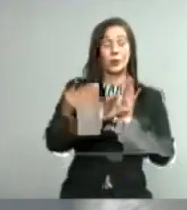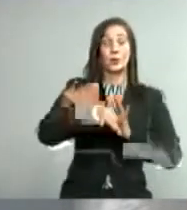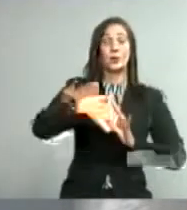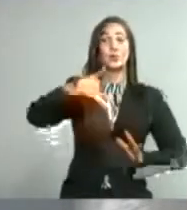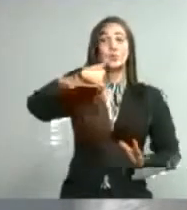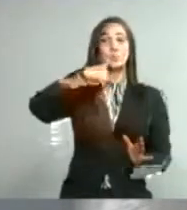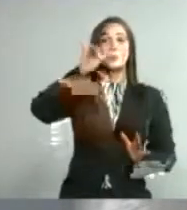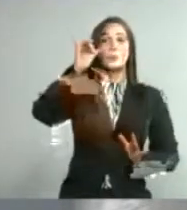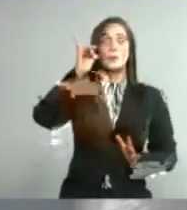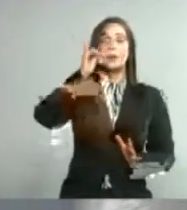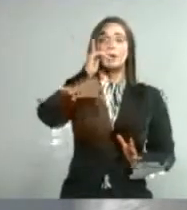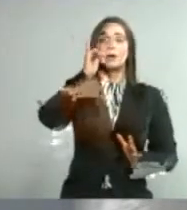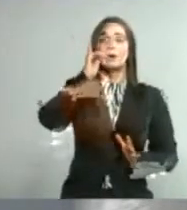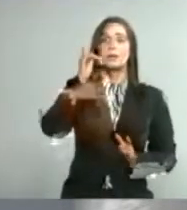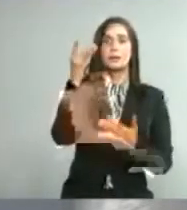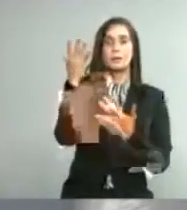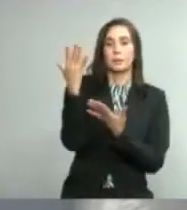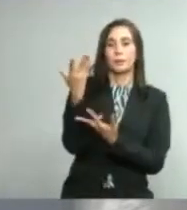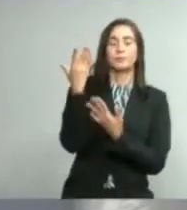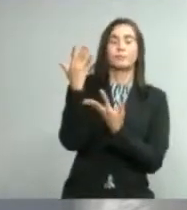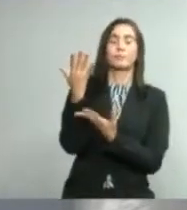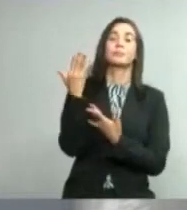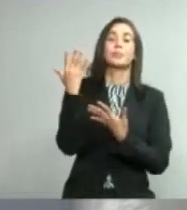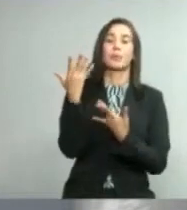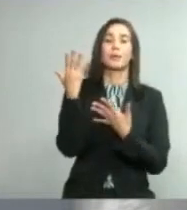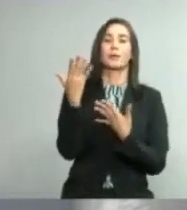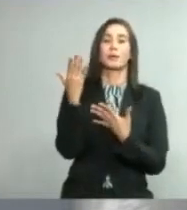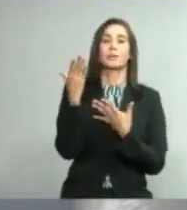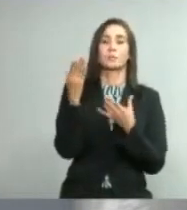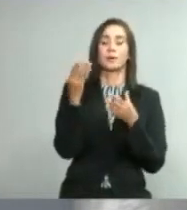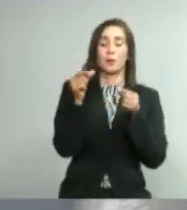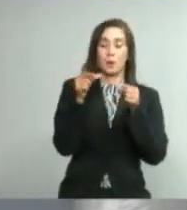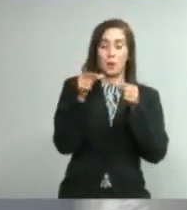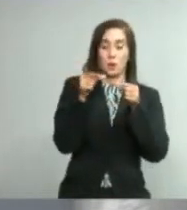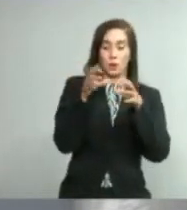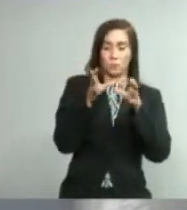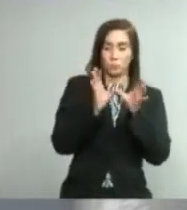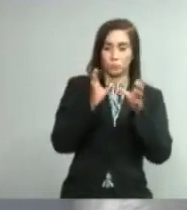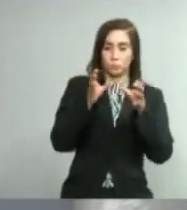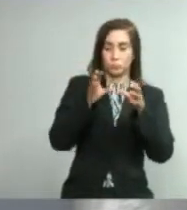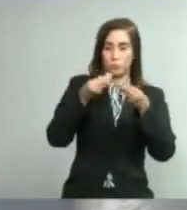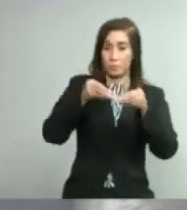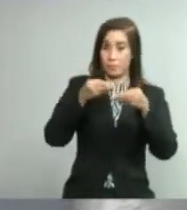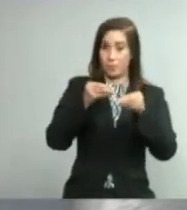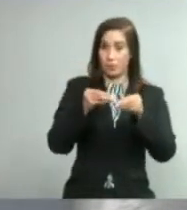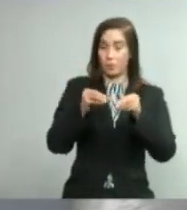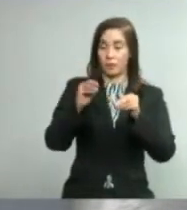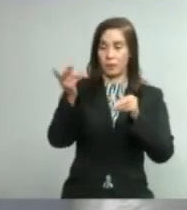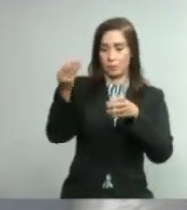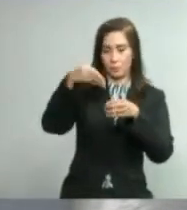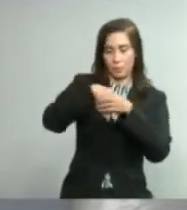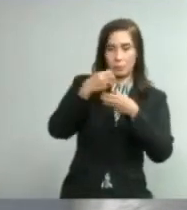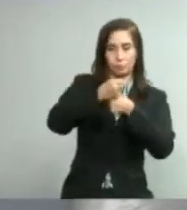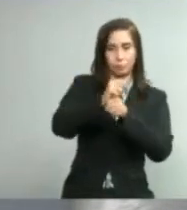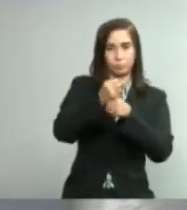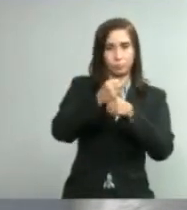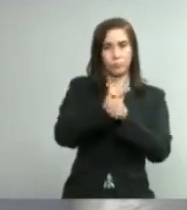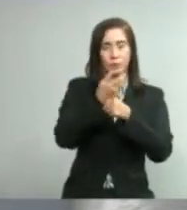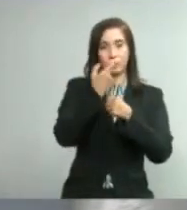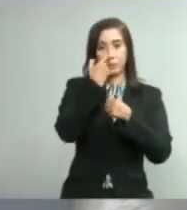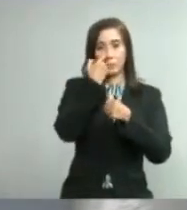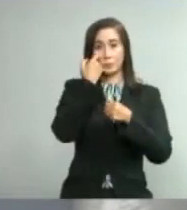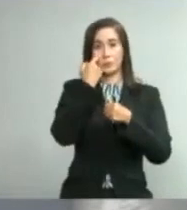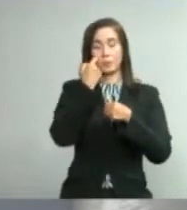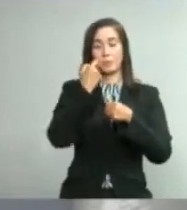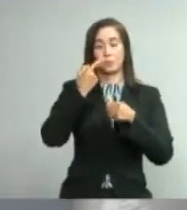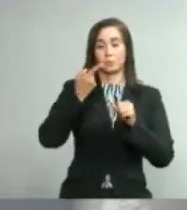nos quedamos esperando con un insumo de extracción para negativos